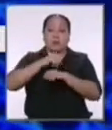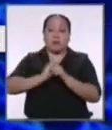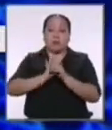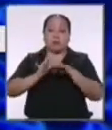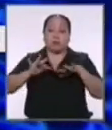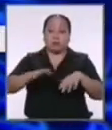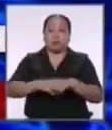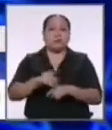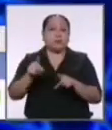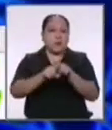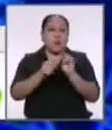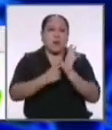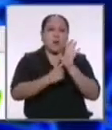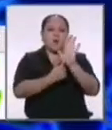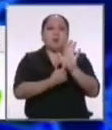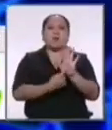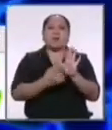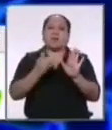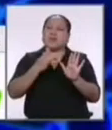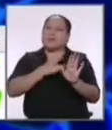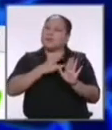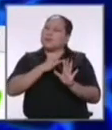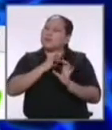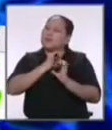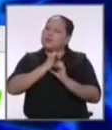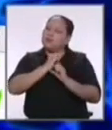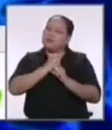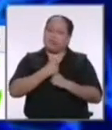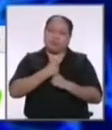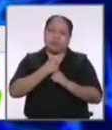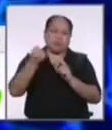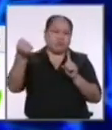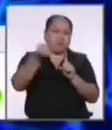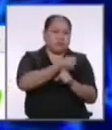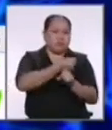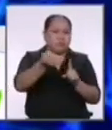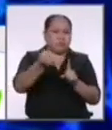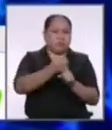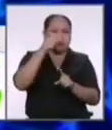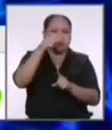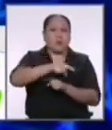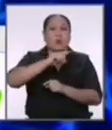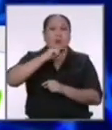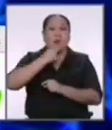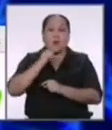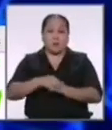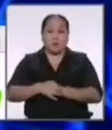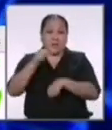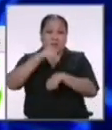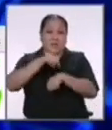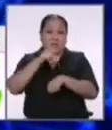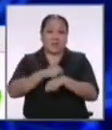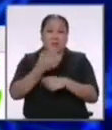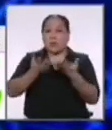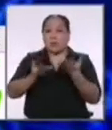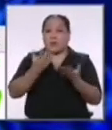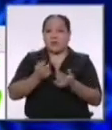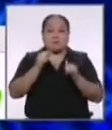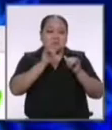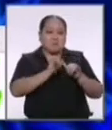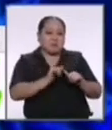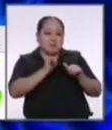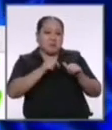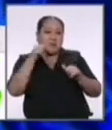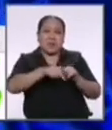también nos ha develado cuán dolorosa y dura es la violencia hacia las mujeres en el momento en el que supuestamente estamos en el lugar que